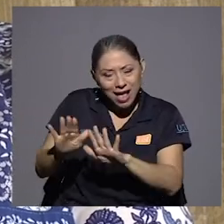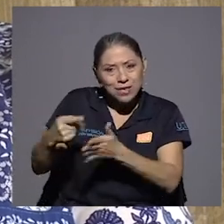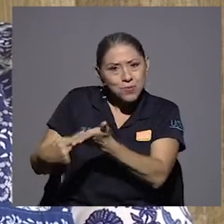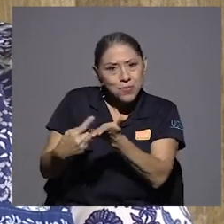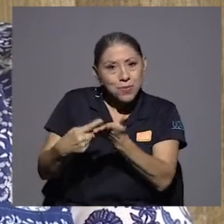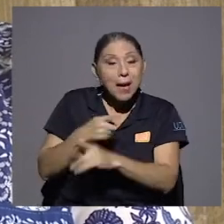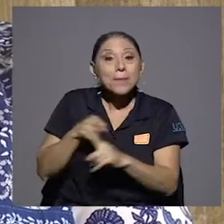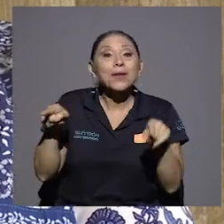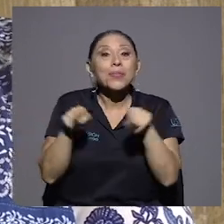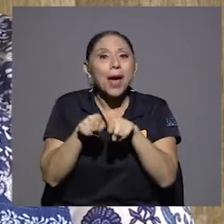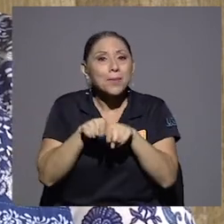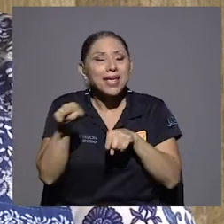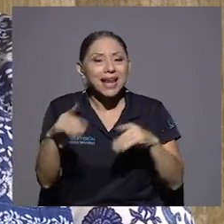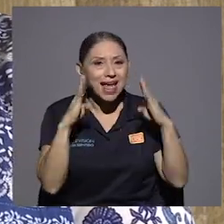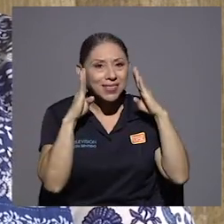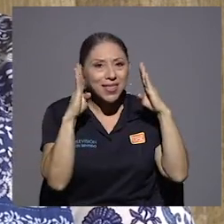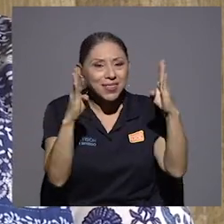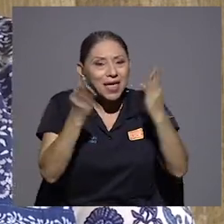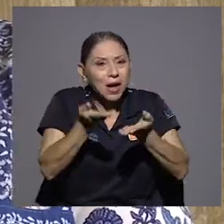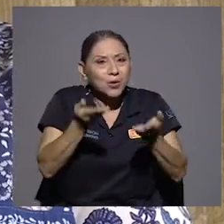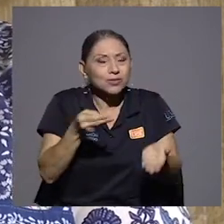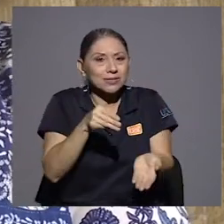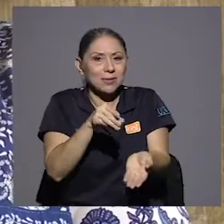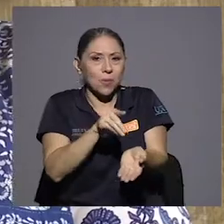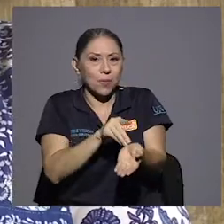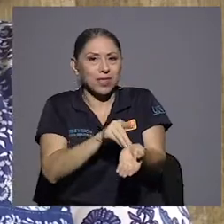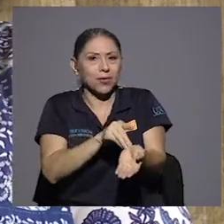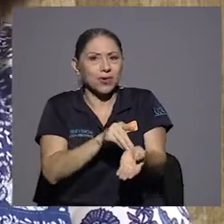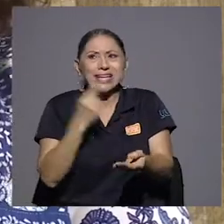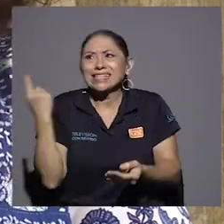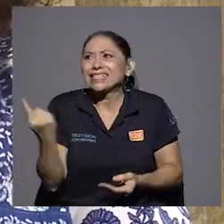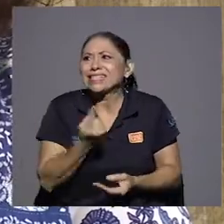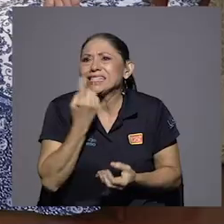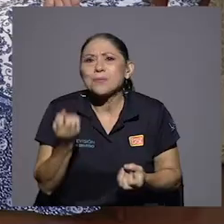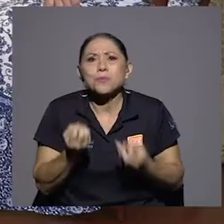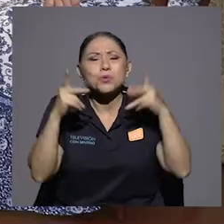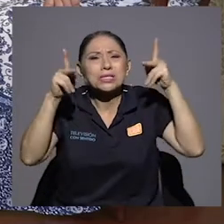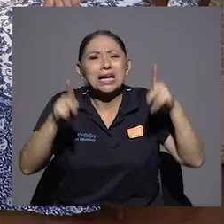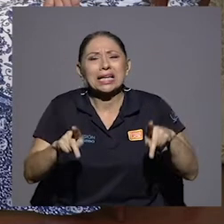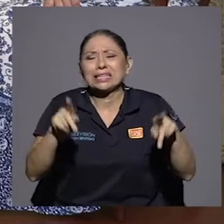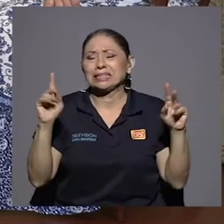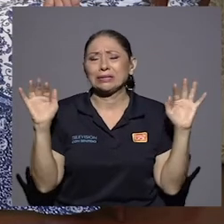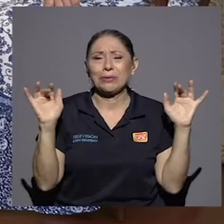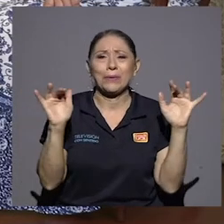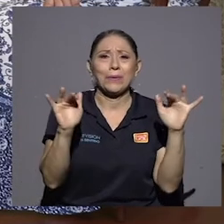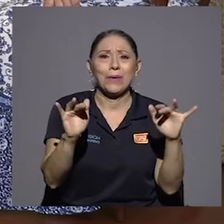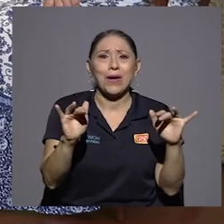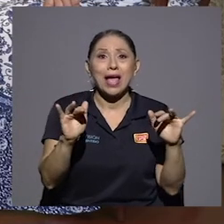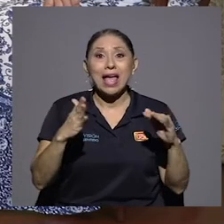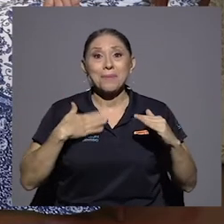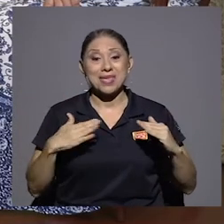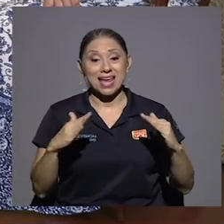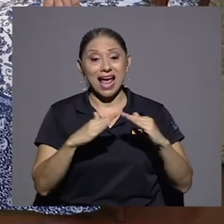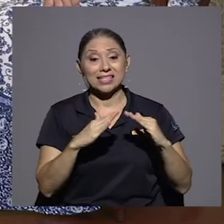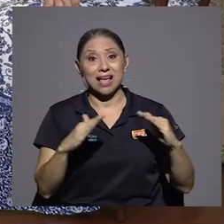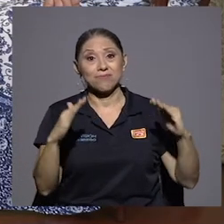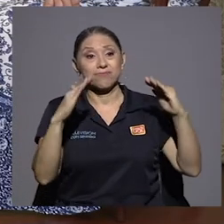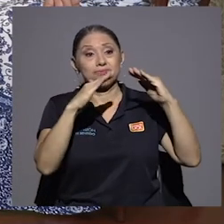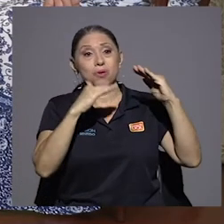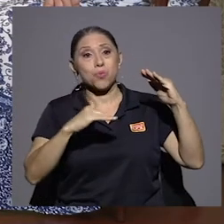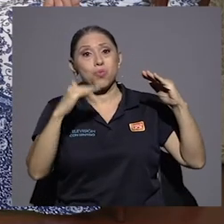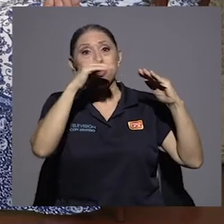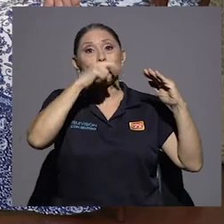era asuntos médicos y vivía repleto usted no tiene idea yo bajaba las gradas de mi casa y todo